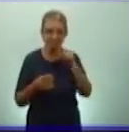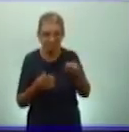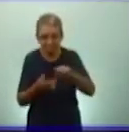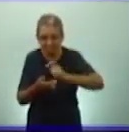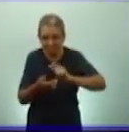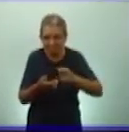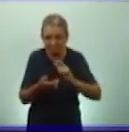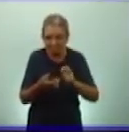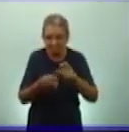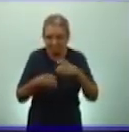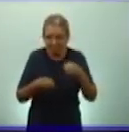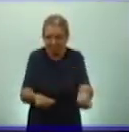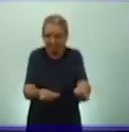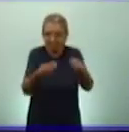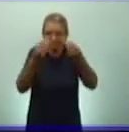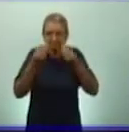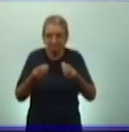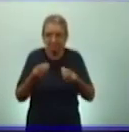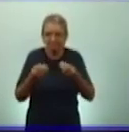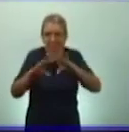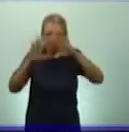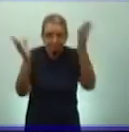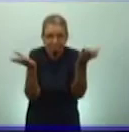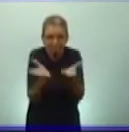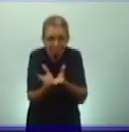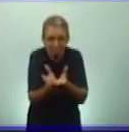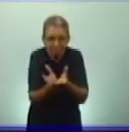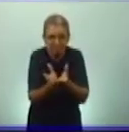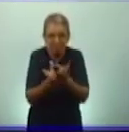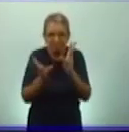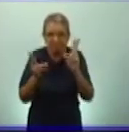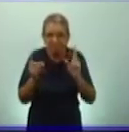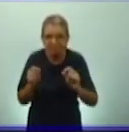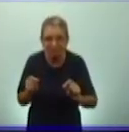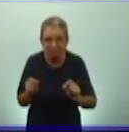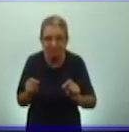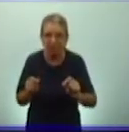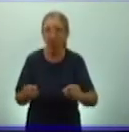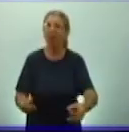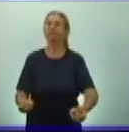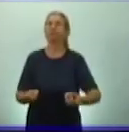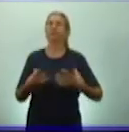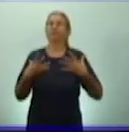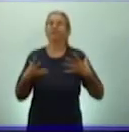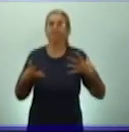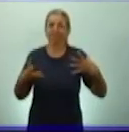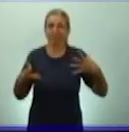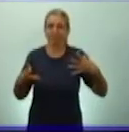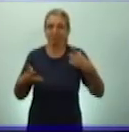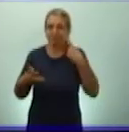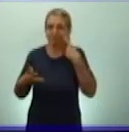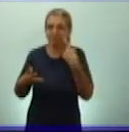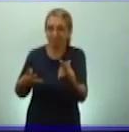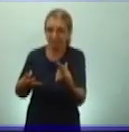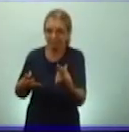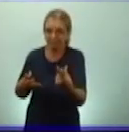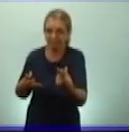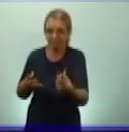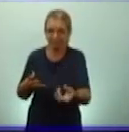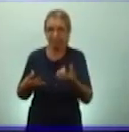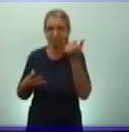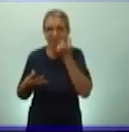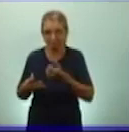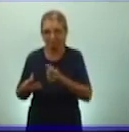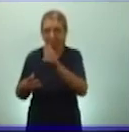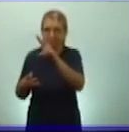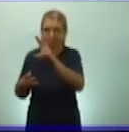alimenticio que hicieron los incas al mundo. Ellos cultivaron y cosecharon, escuchen esto, más de